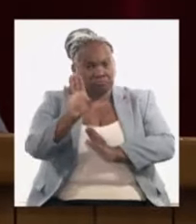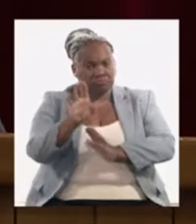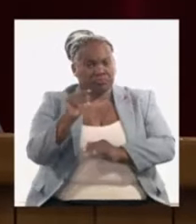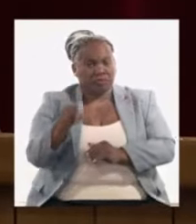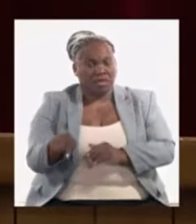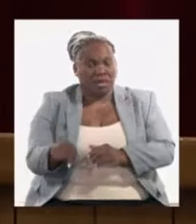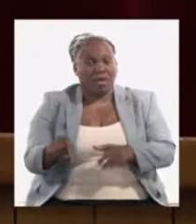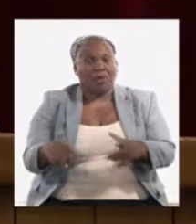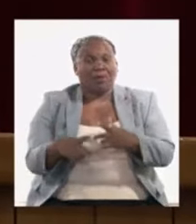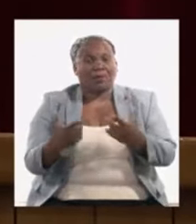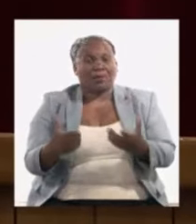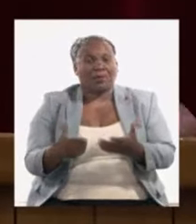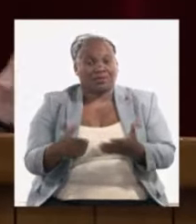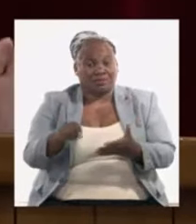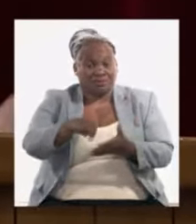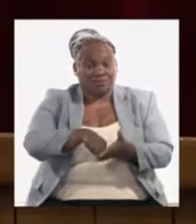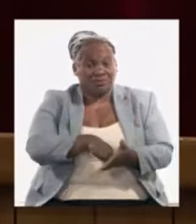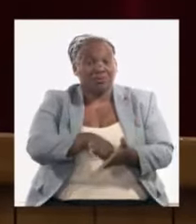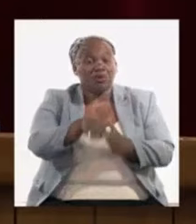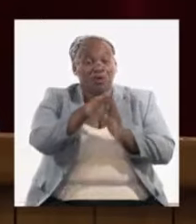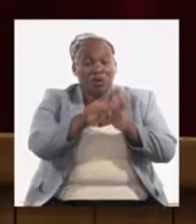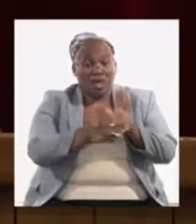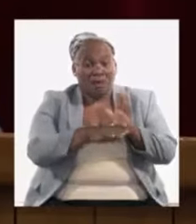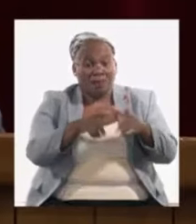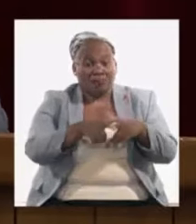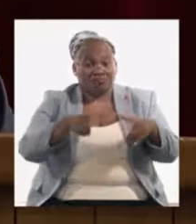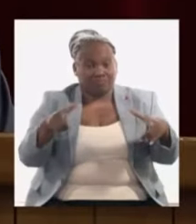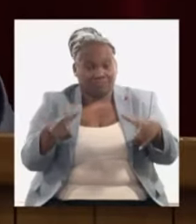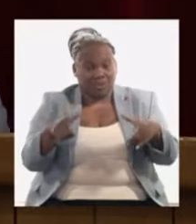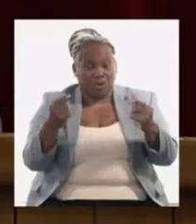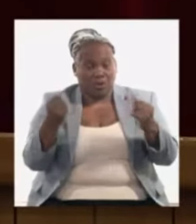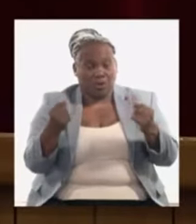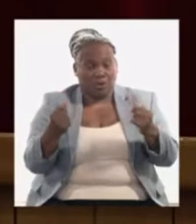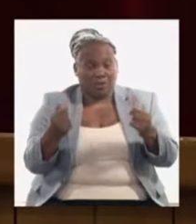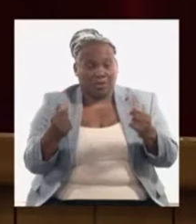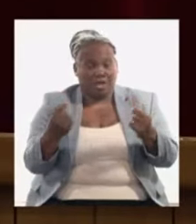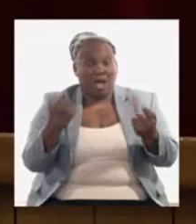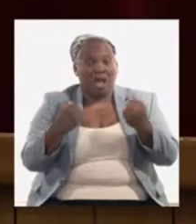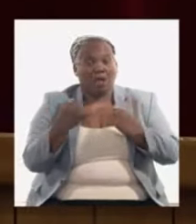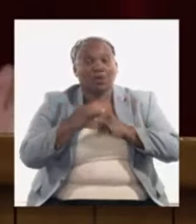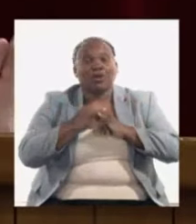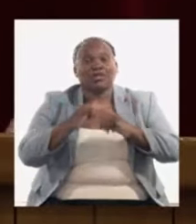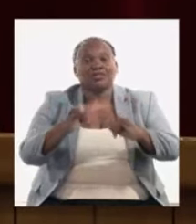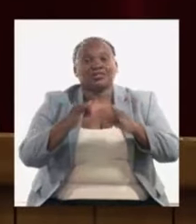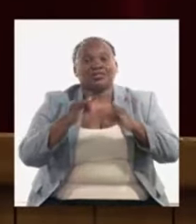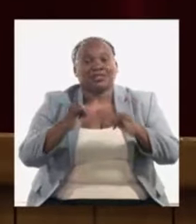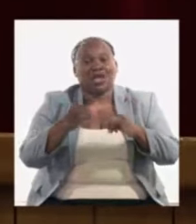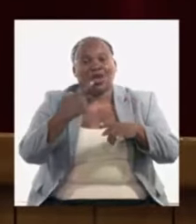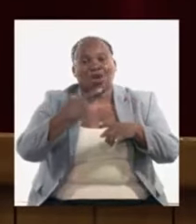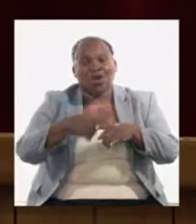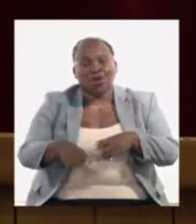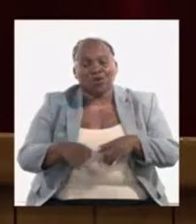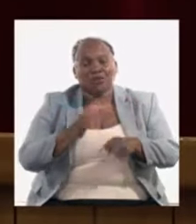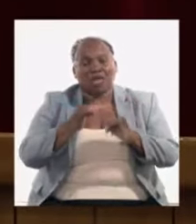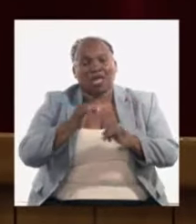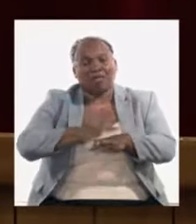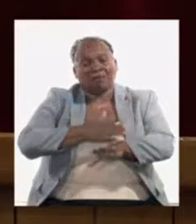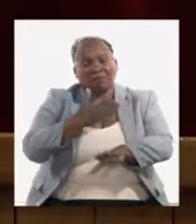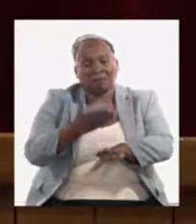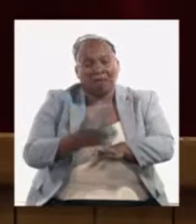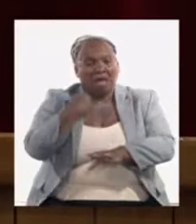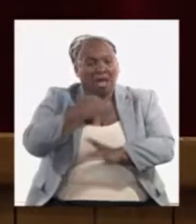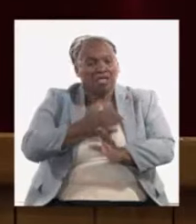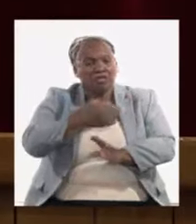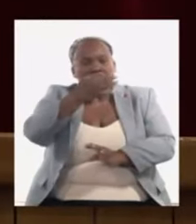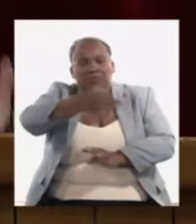del programa de estabilización macroeconómica algunas medidas las he informado aquí otras también se le informarán ustedes y las estaremos compartiendo en el transcurso del año